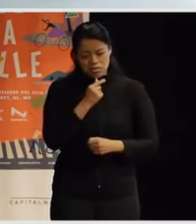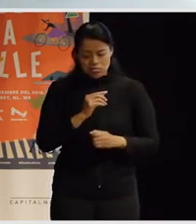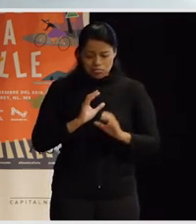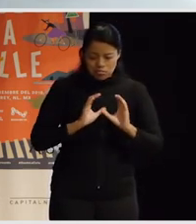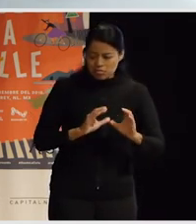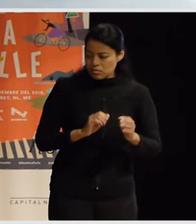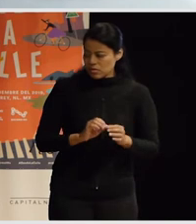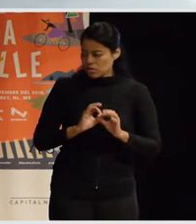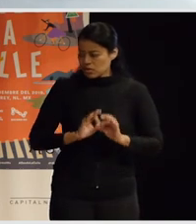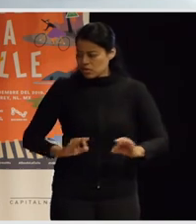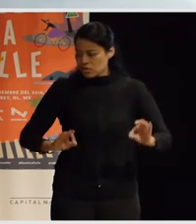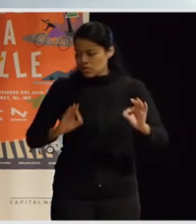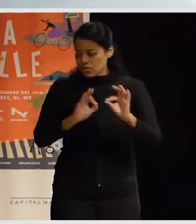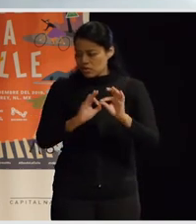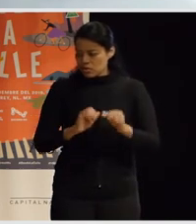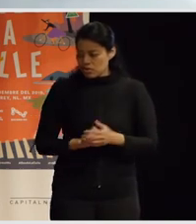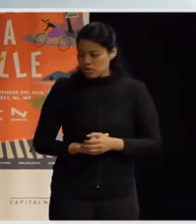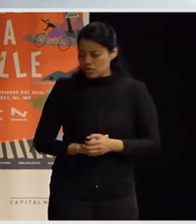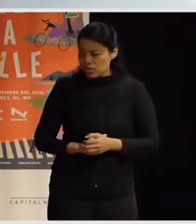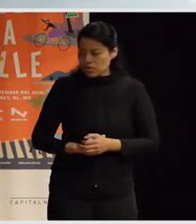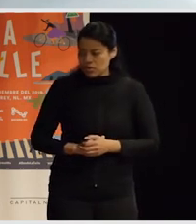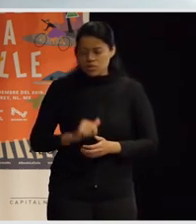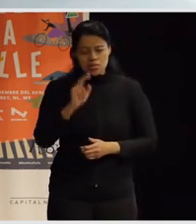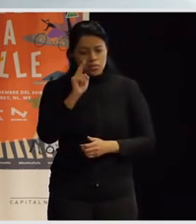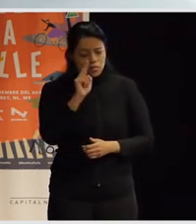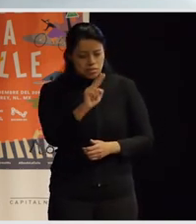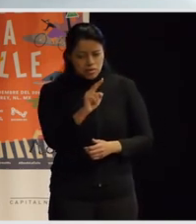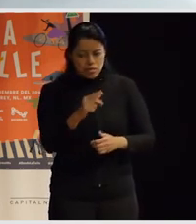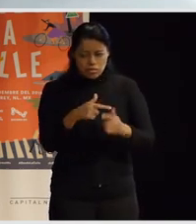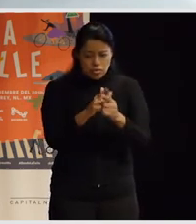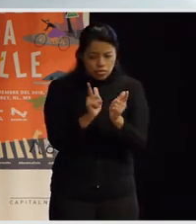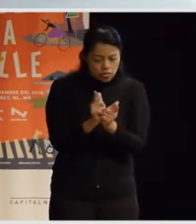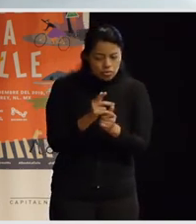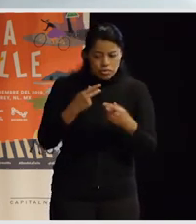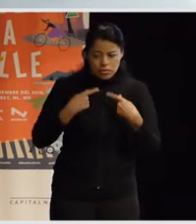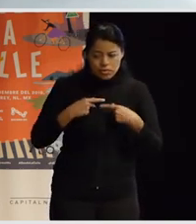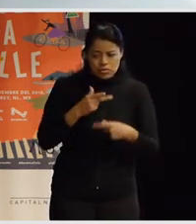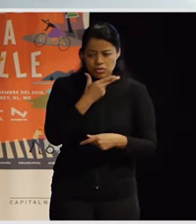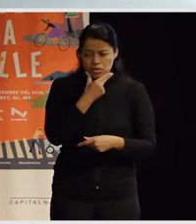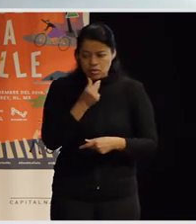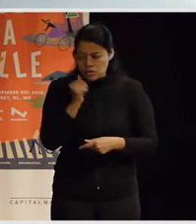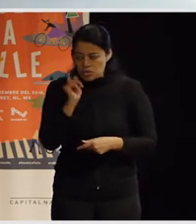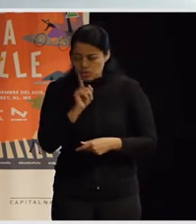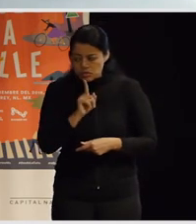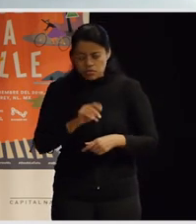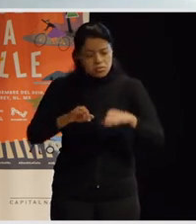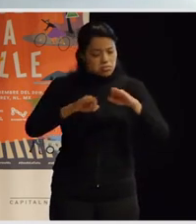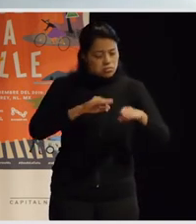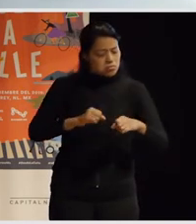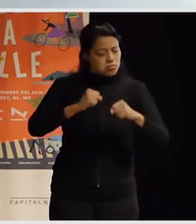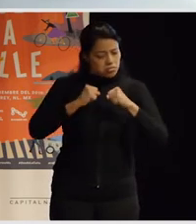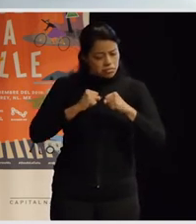muy importante y yo diría que en el camino me he encontrado un montón de personas, bien sean hombres o mujeres, muy comprometidas en ese sentido,